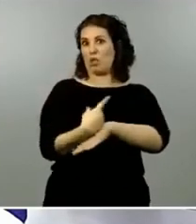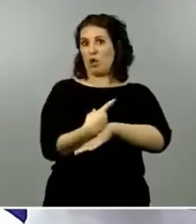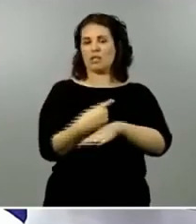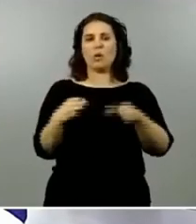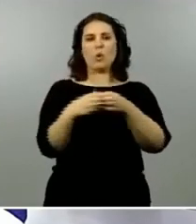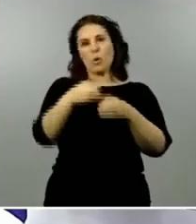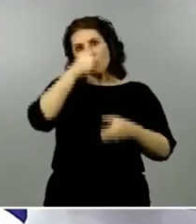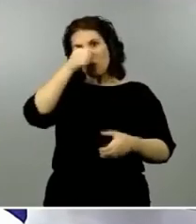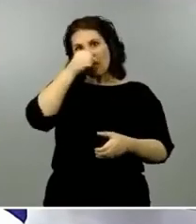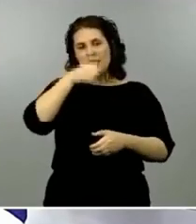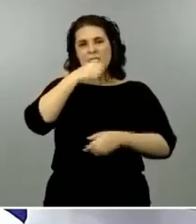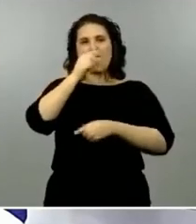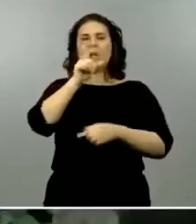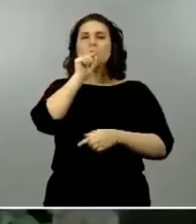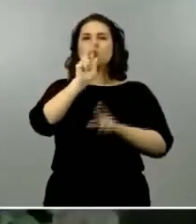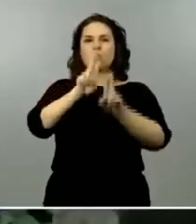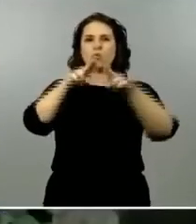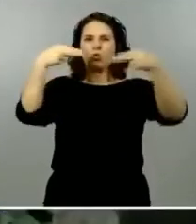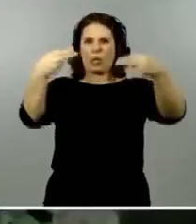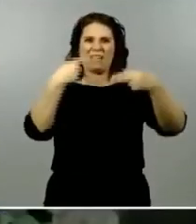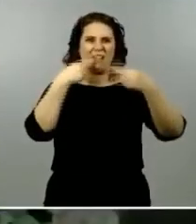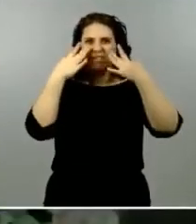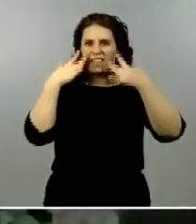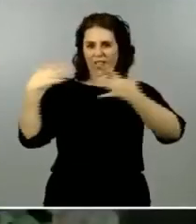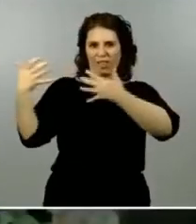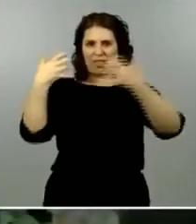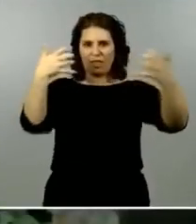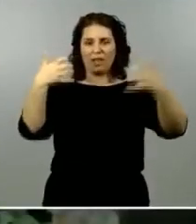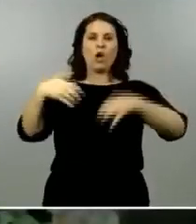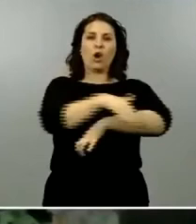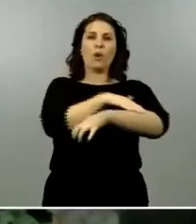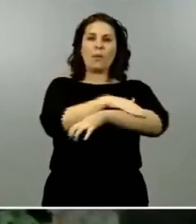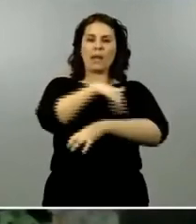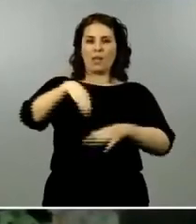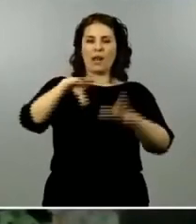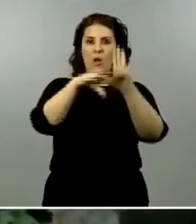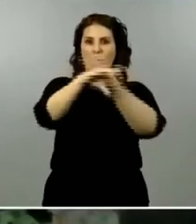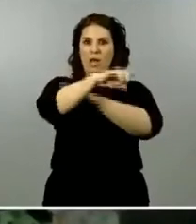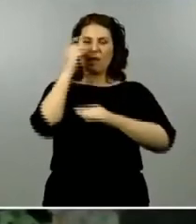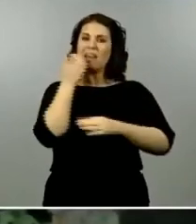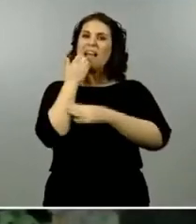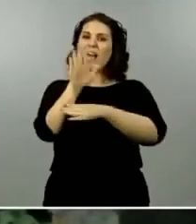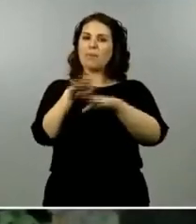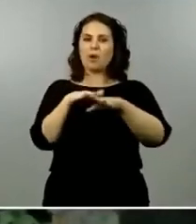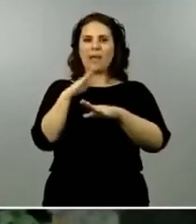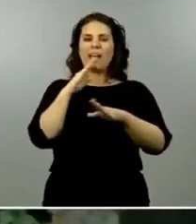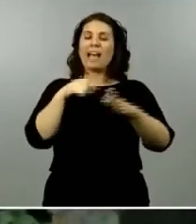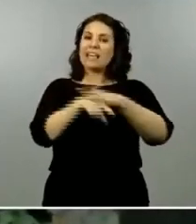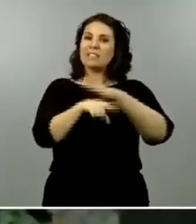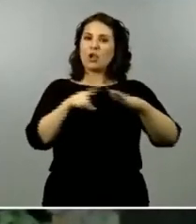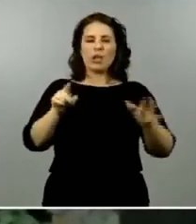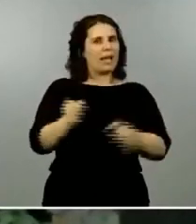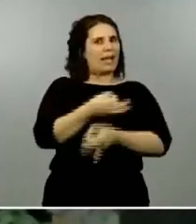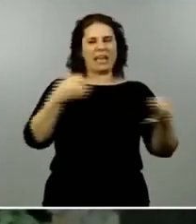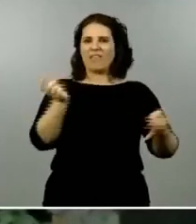un tuit que dice textualmente el gobierno de la Comunidad de Madrid es un ejemplo de gestión ineficaz e irresponsable ante la crisis de COVID no sé